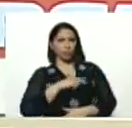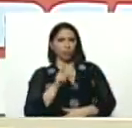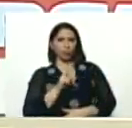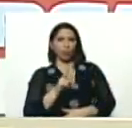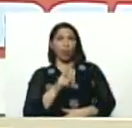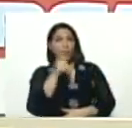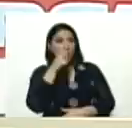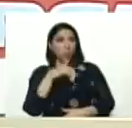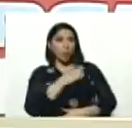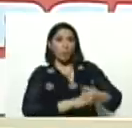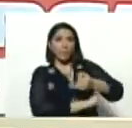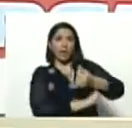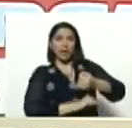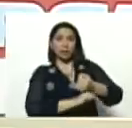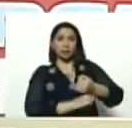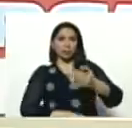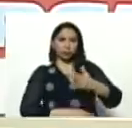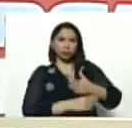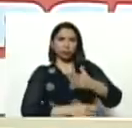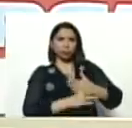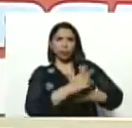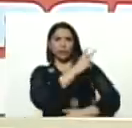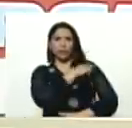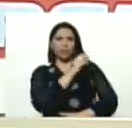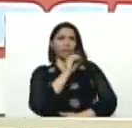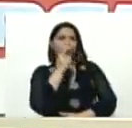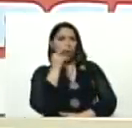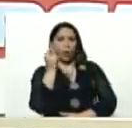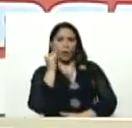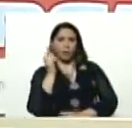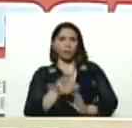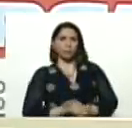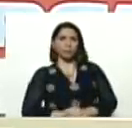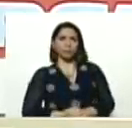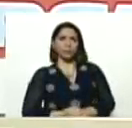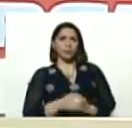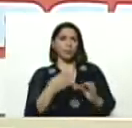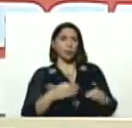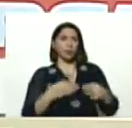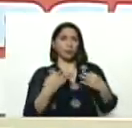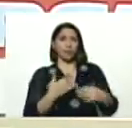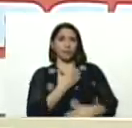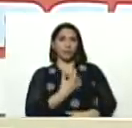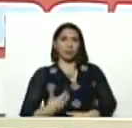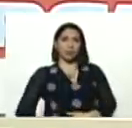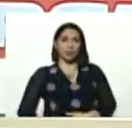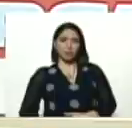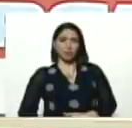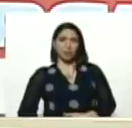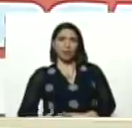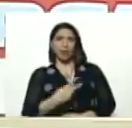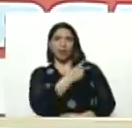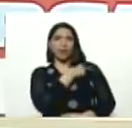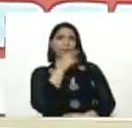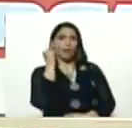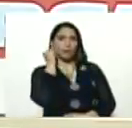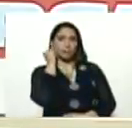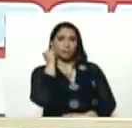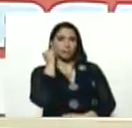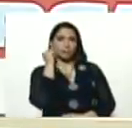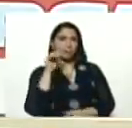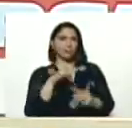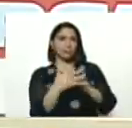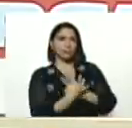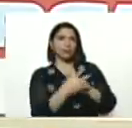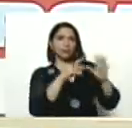pueblo, las bases, han ido definiendo, un jefe, o jefa, normalmente, presidente, jefa, alrededor